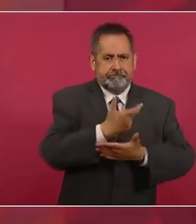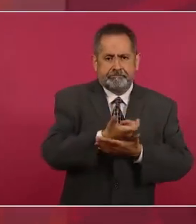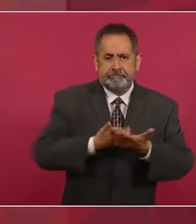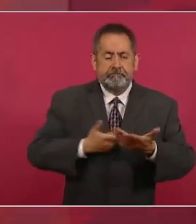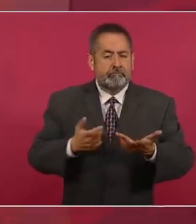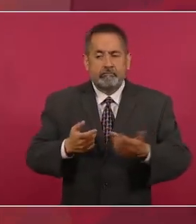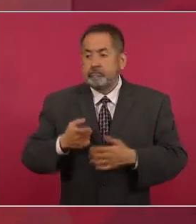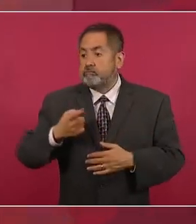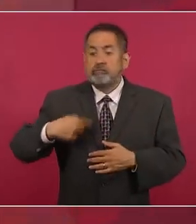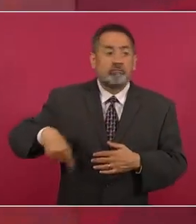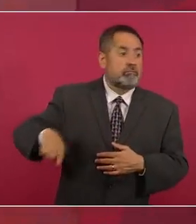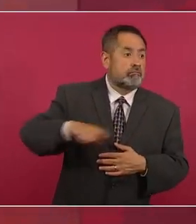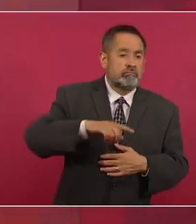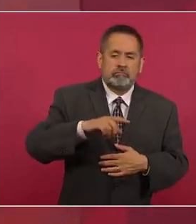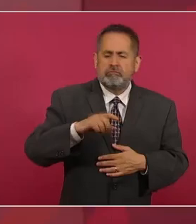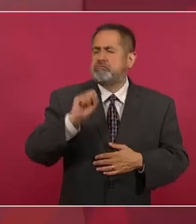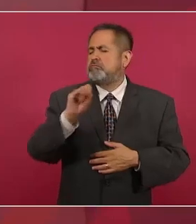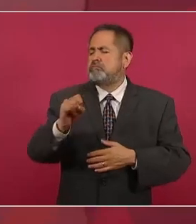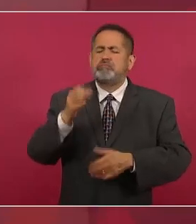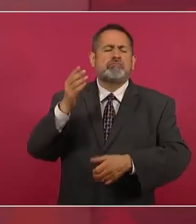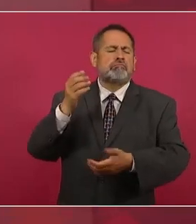todos aprobaban,